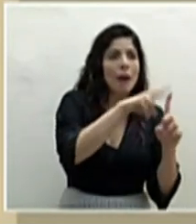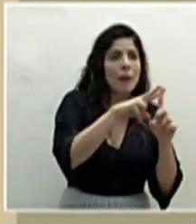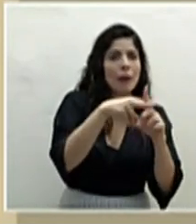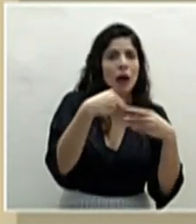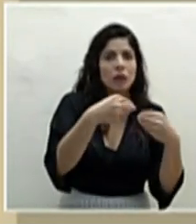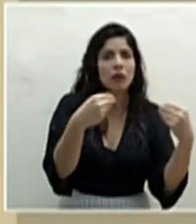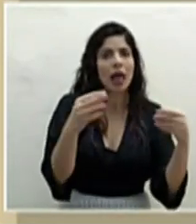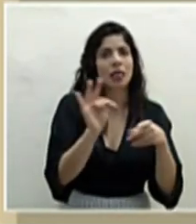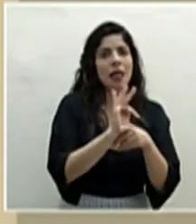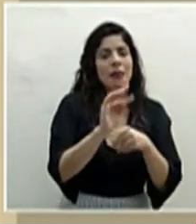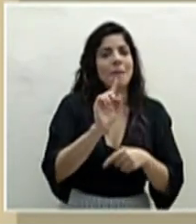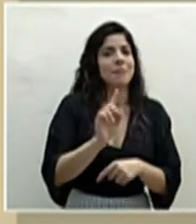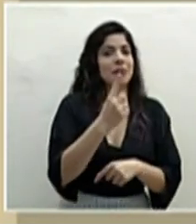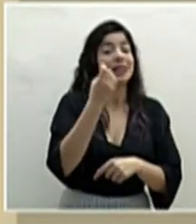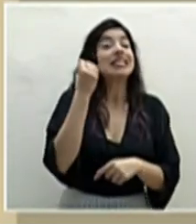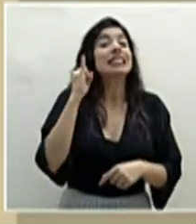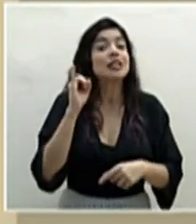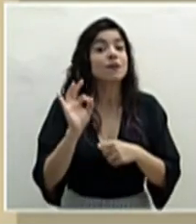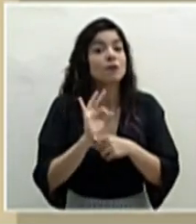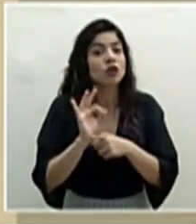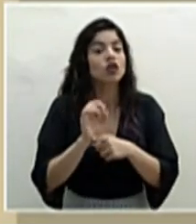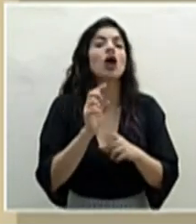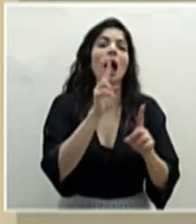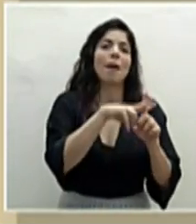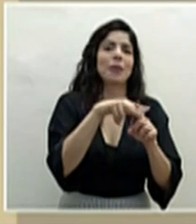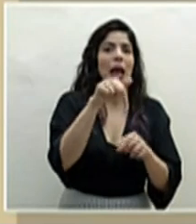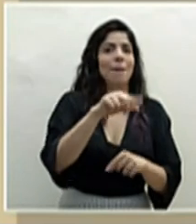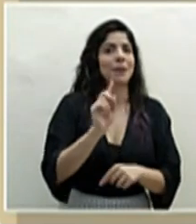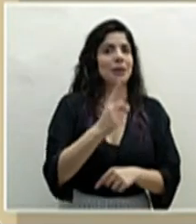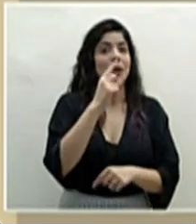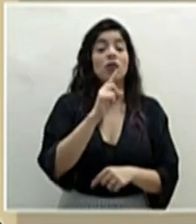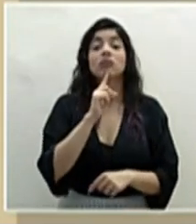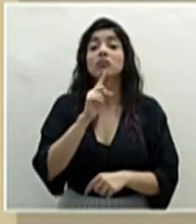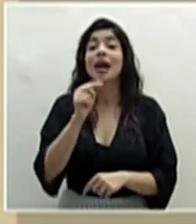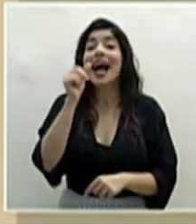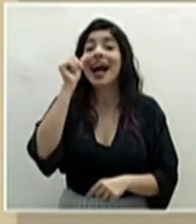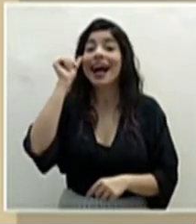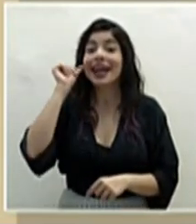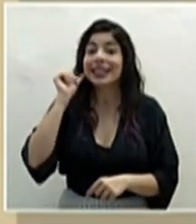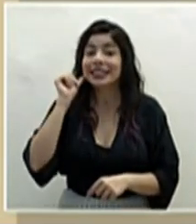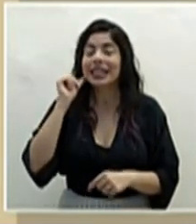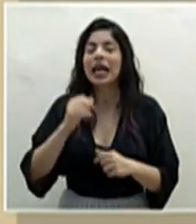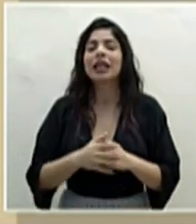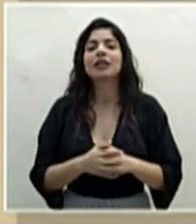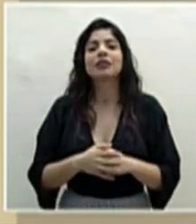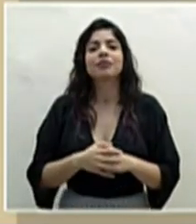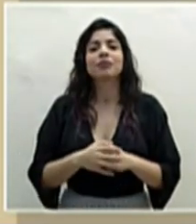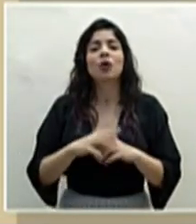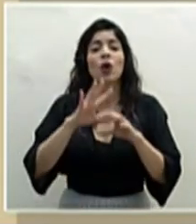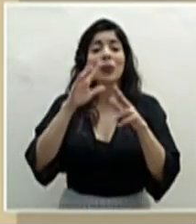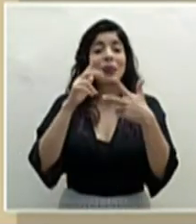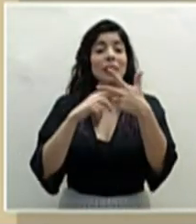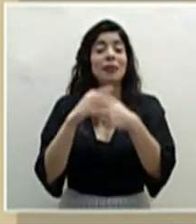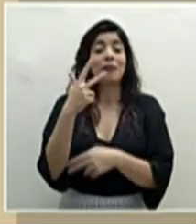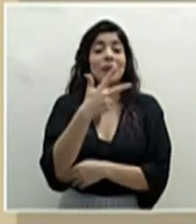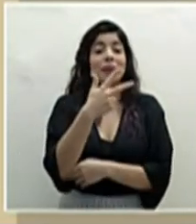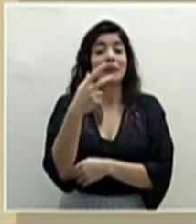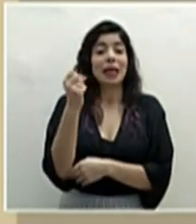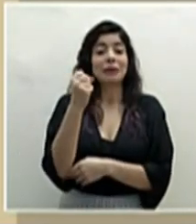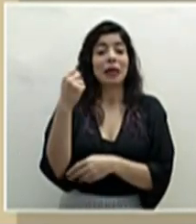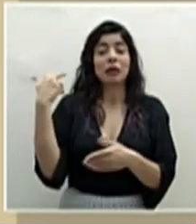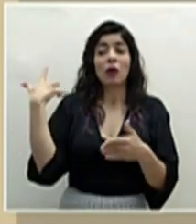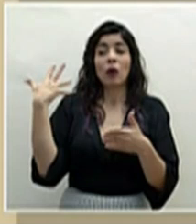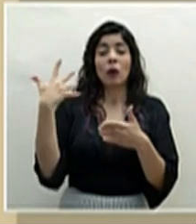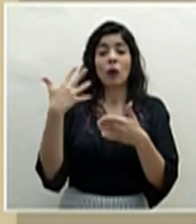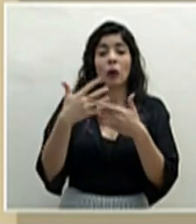este tratamiento si es que funciona. Debo decir que el día de ayer, en todos estos tres meses de pandemia